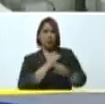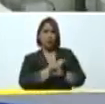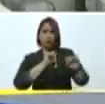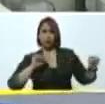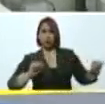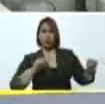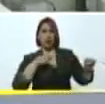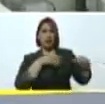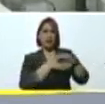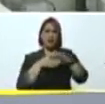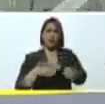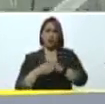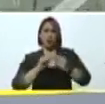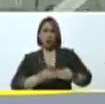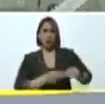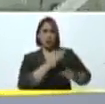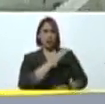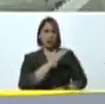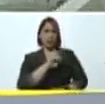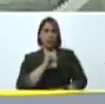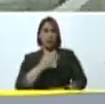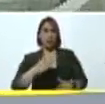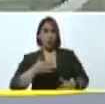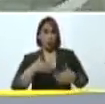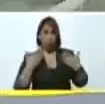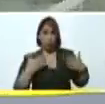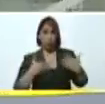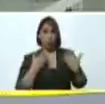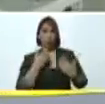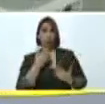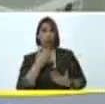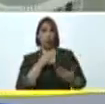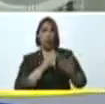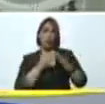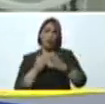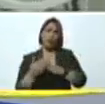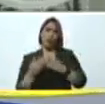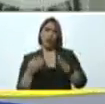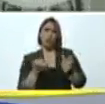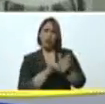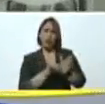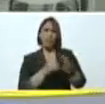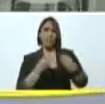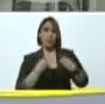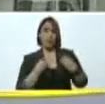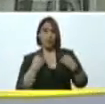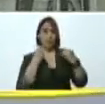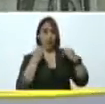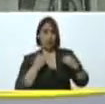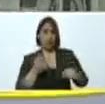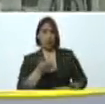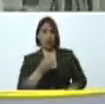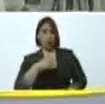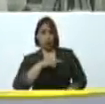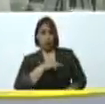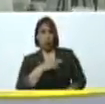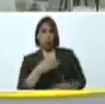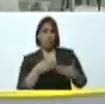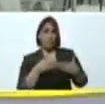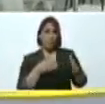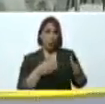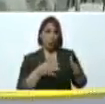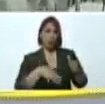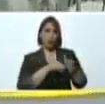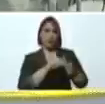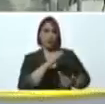lo rehabilitamos están muy contentos la comunidad aledaña está realmente feliz de que estemos ahorita aperturando